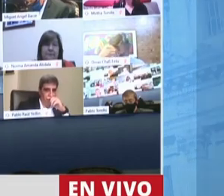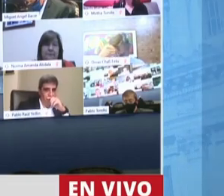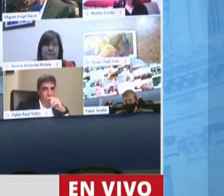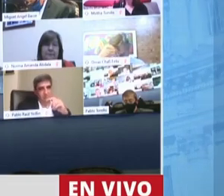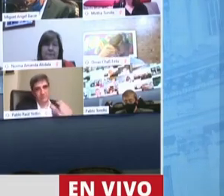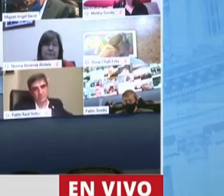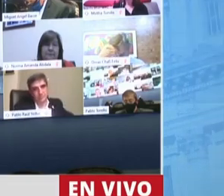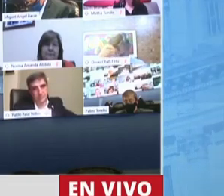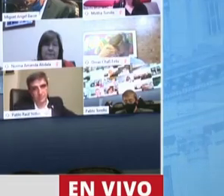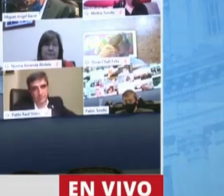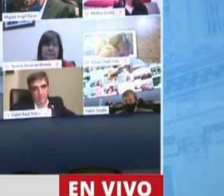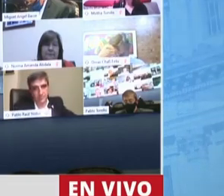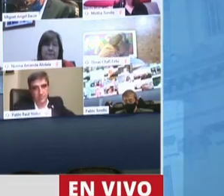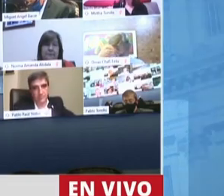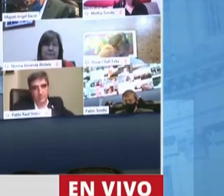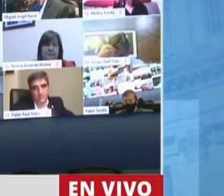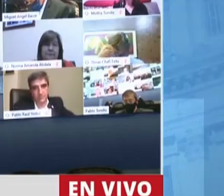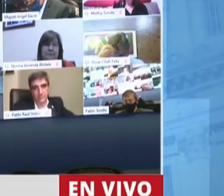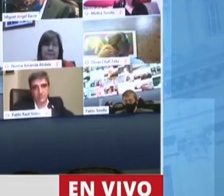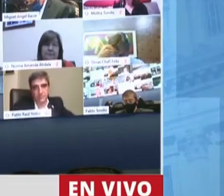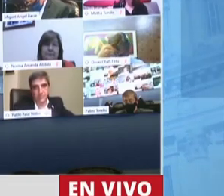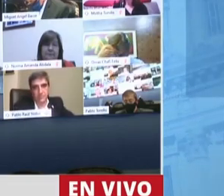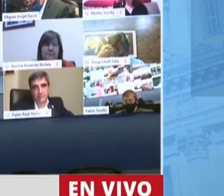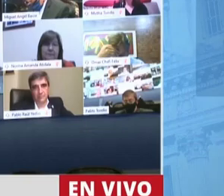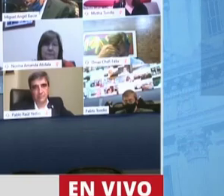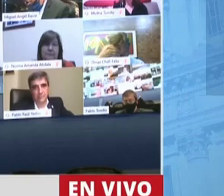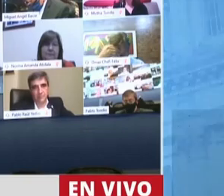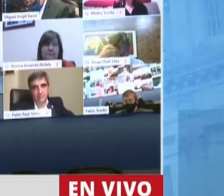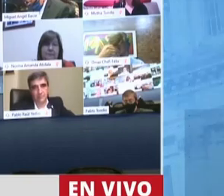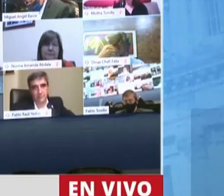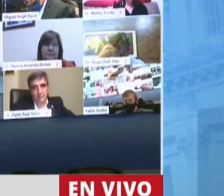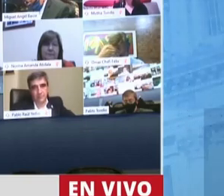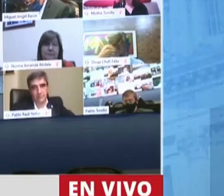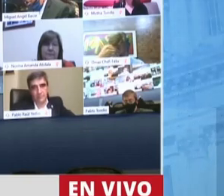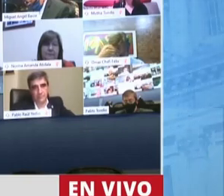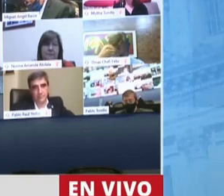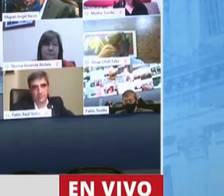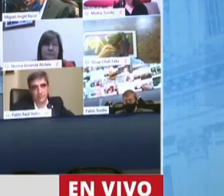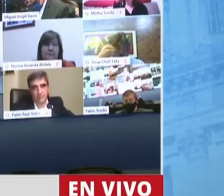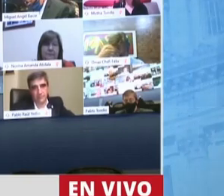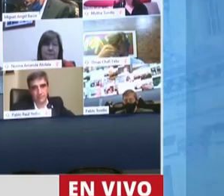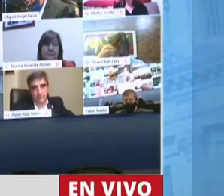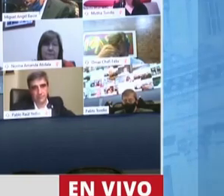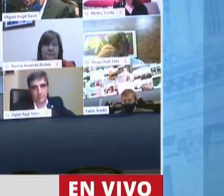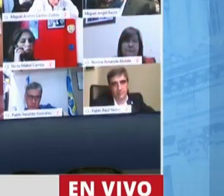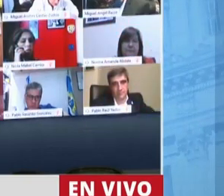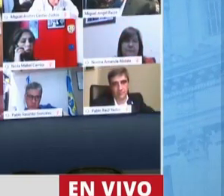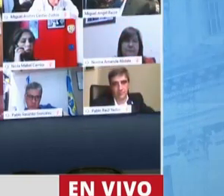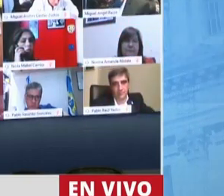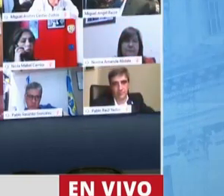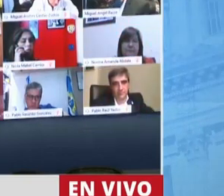habido un cierre anticipado de las posibilidades de exportación al principal destino. Hay sobrecostos por los problemas del COVID